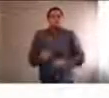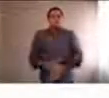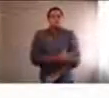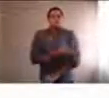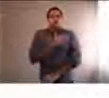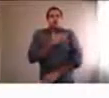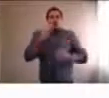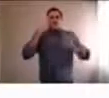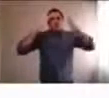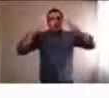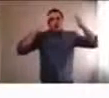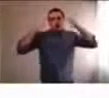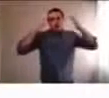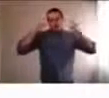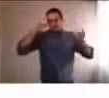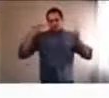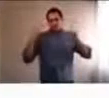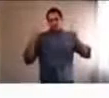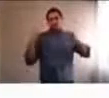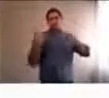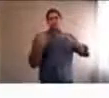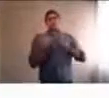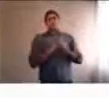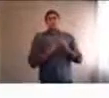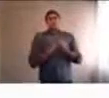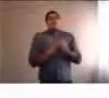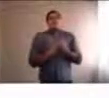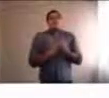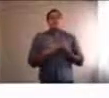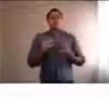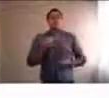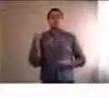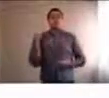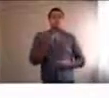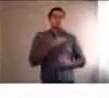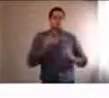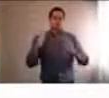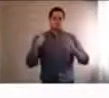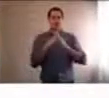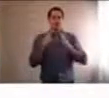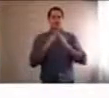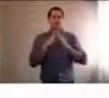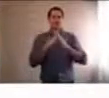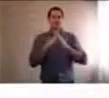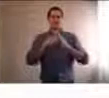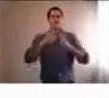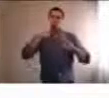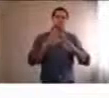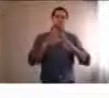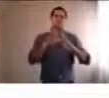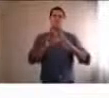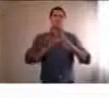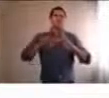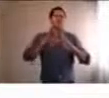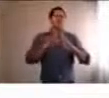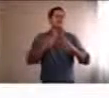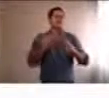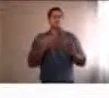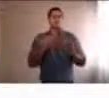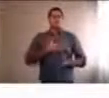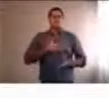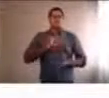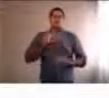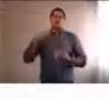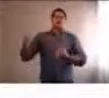y de una manera muy estricta cuando todavía no había una sensación de pandemia en nuestro país. Ahora que es cuando